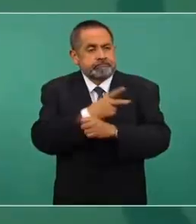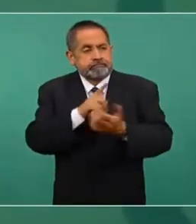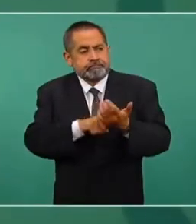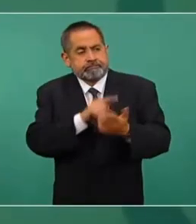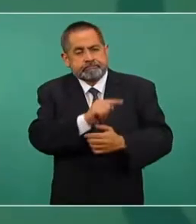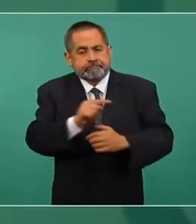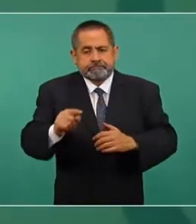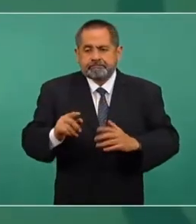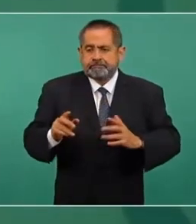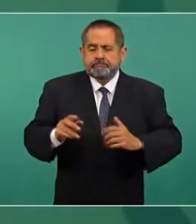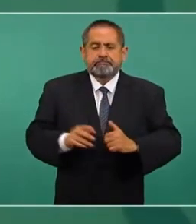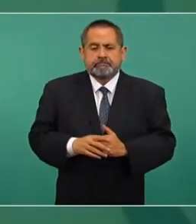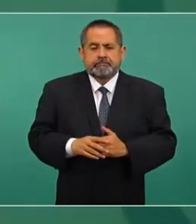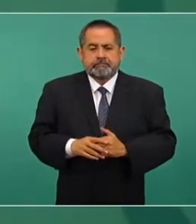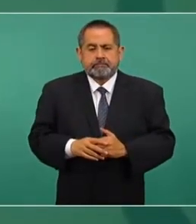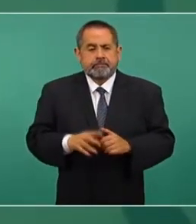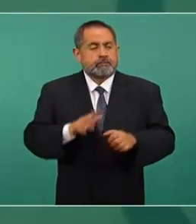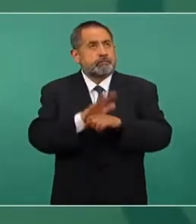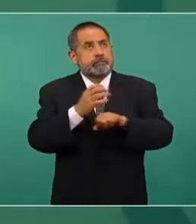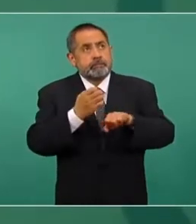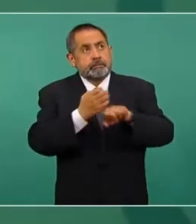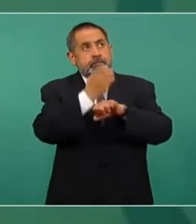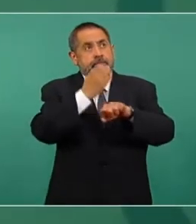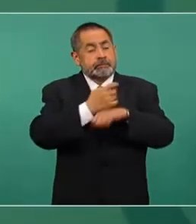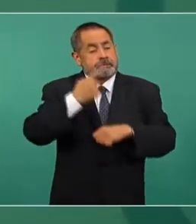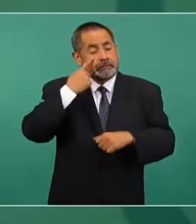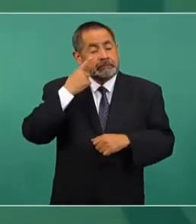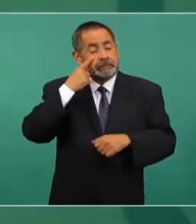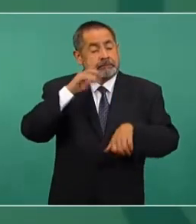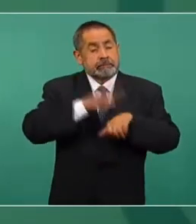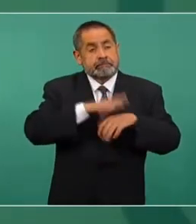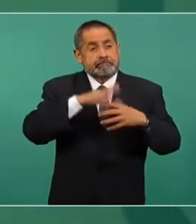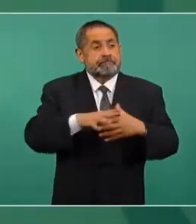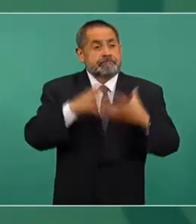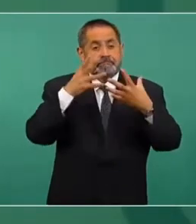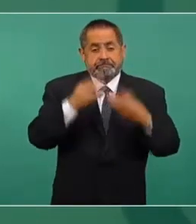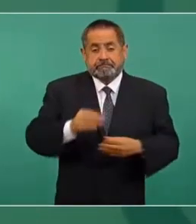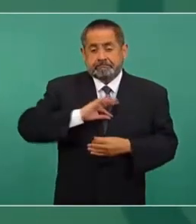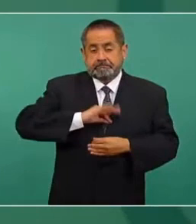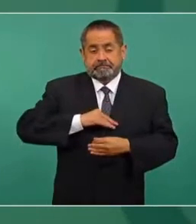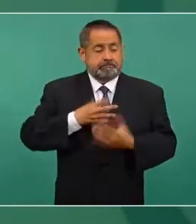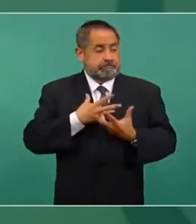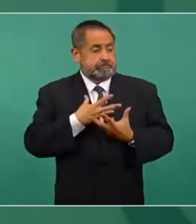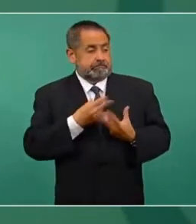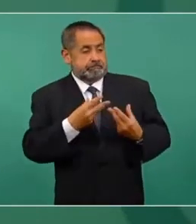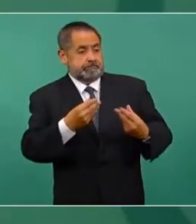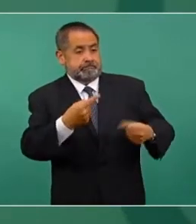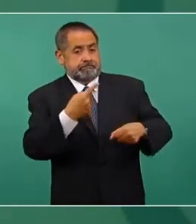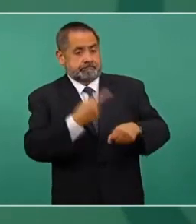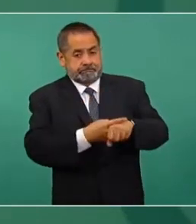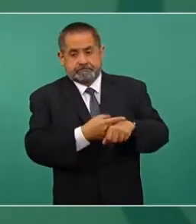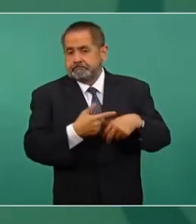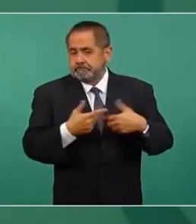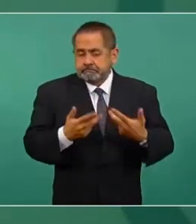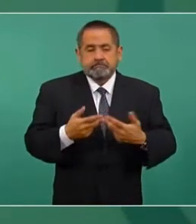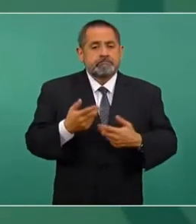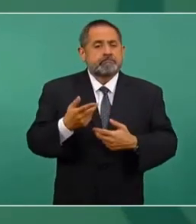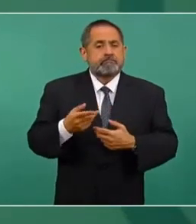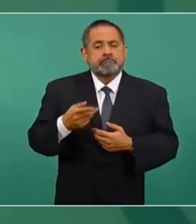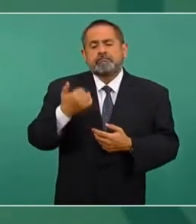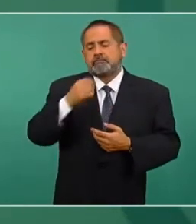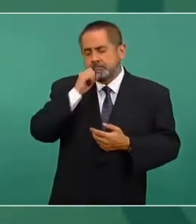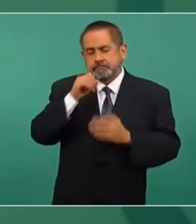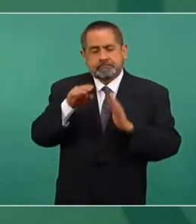¿En qué estados tenemos más contagios? Luego, ¿cómo vamos